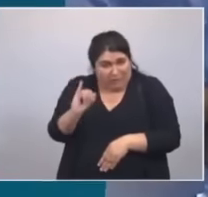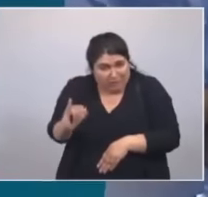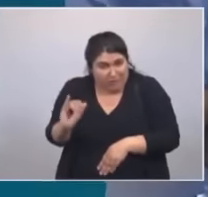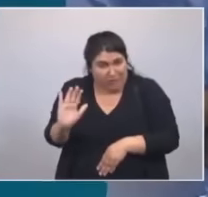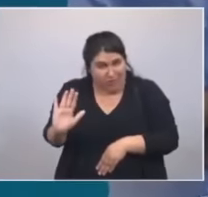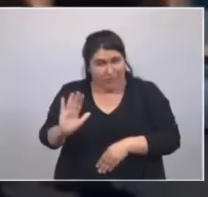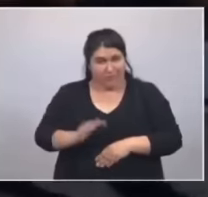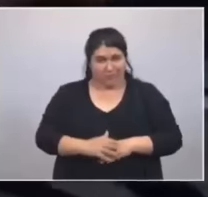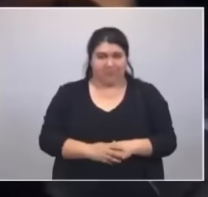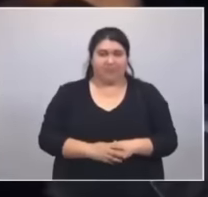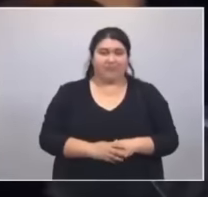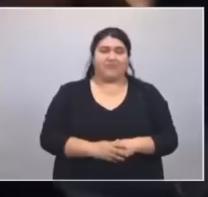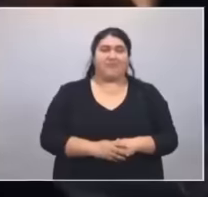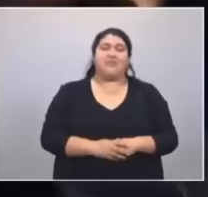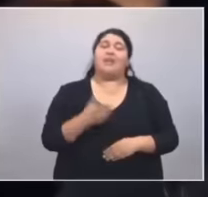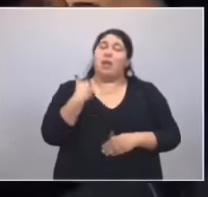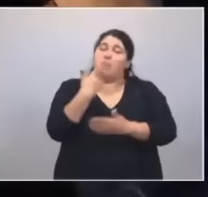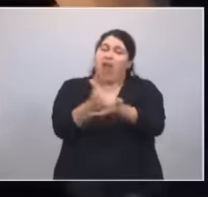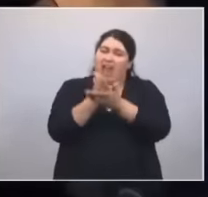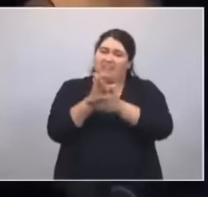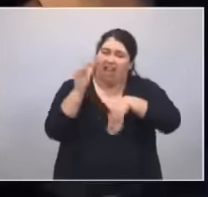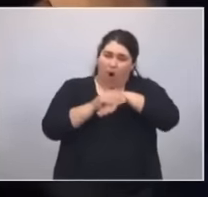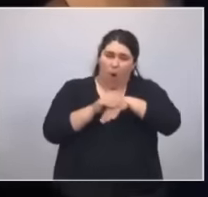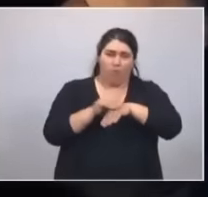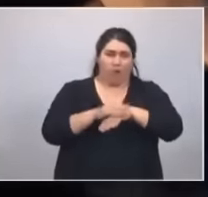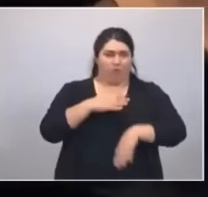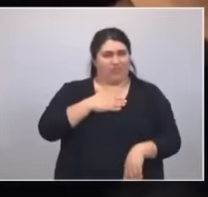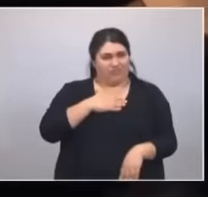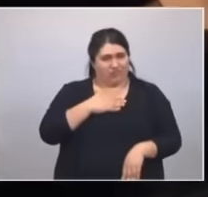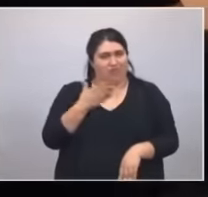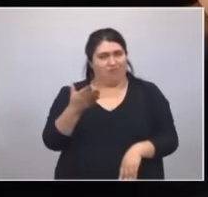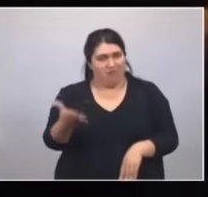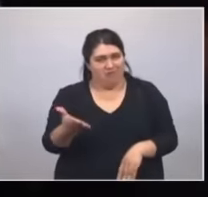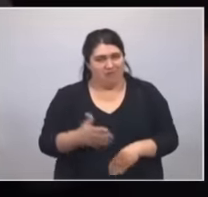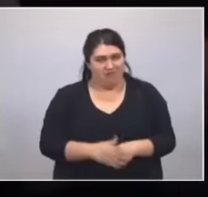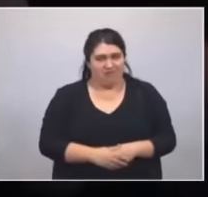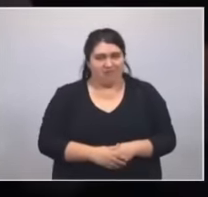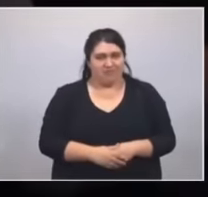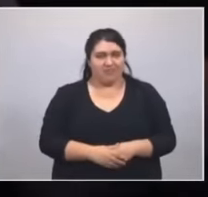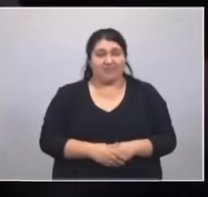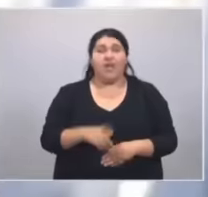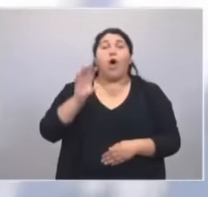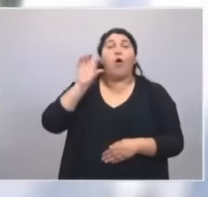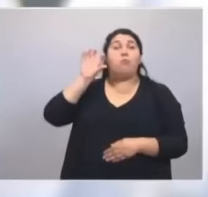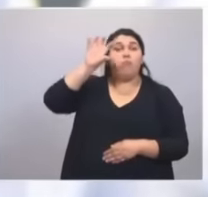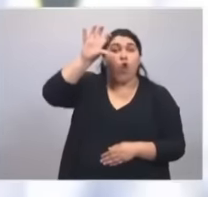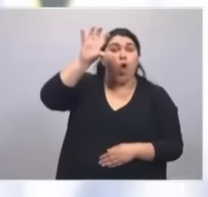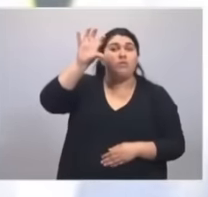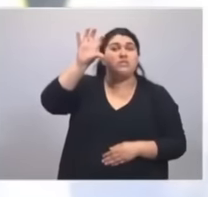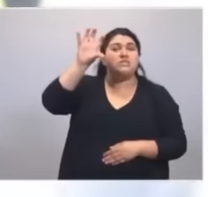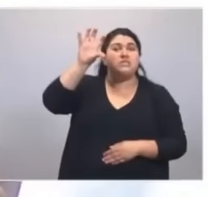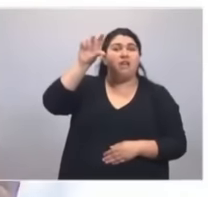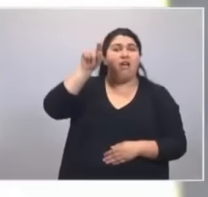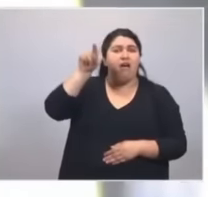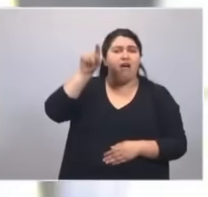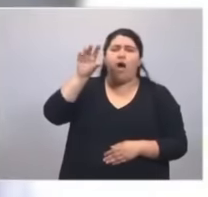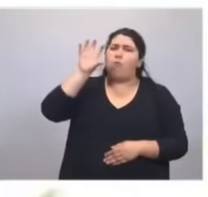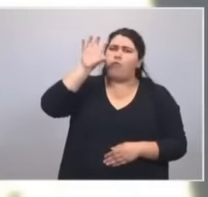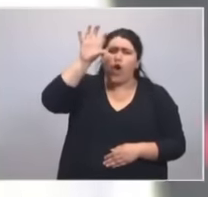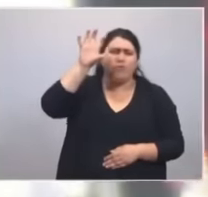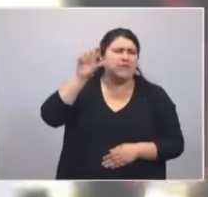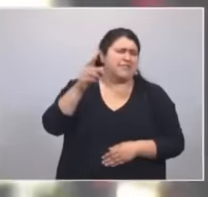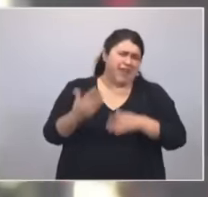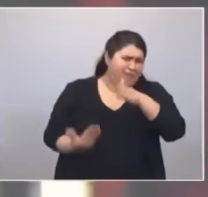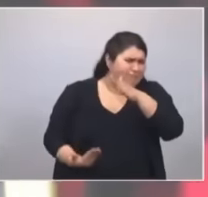Mi lealtad y compromiso con esa provincia que es la